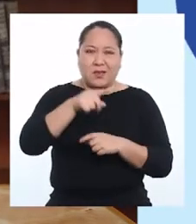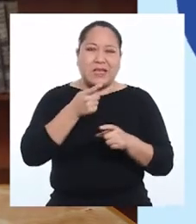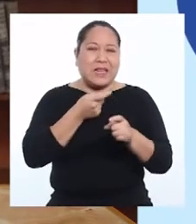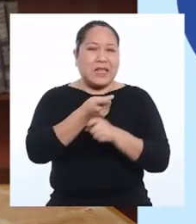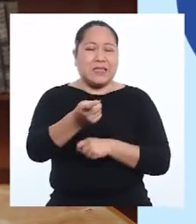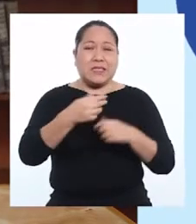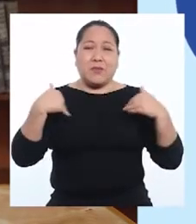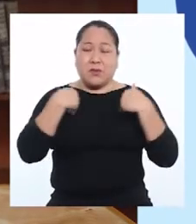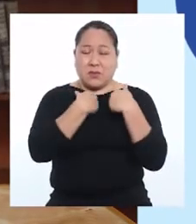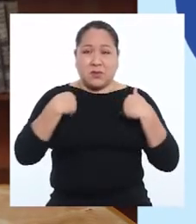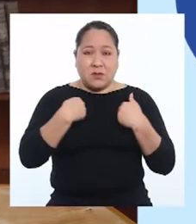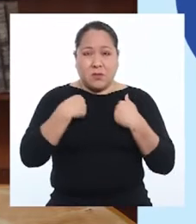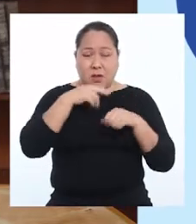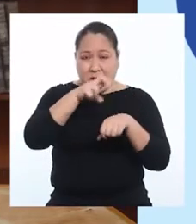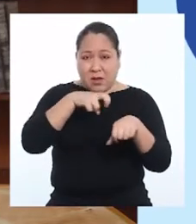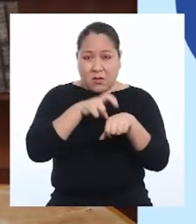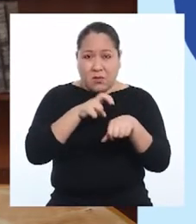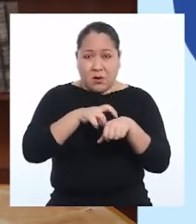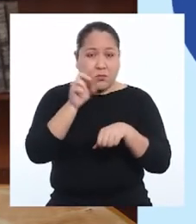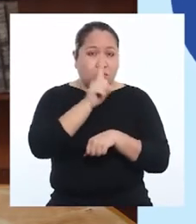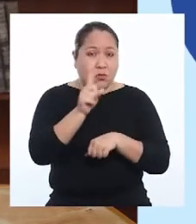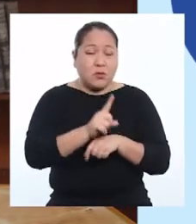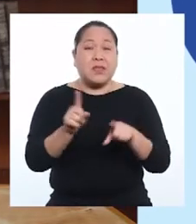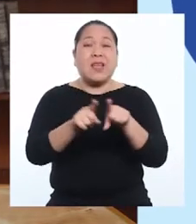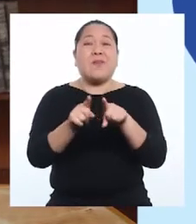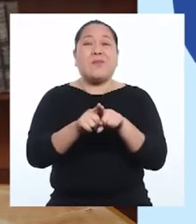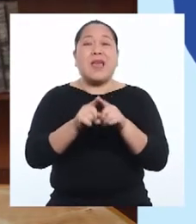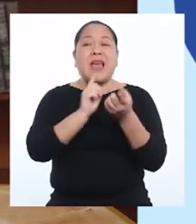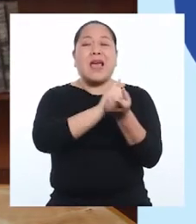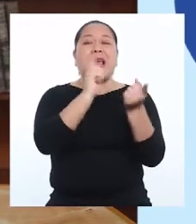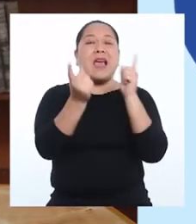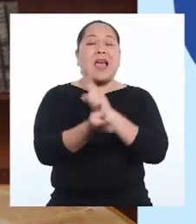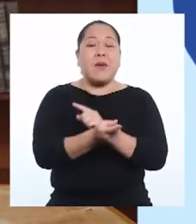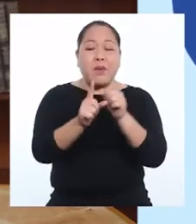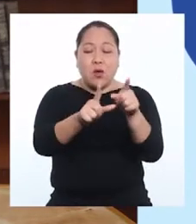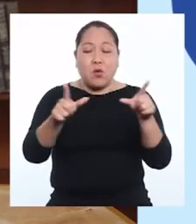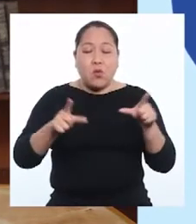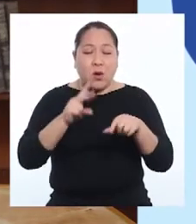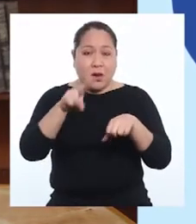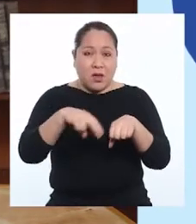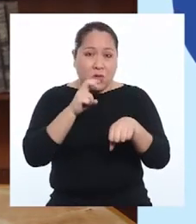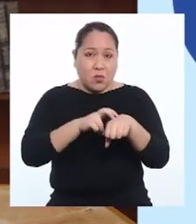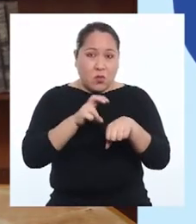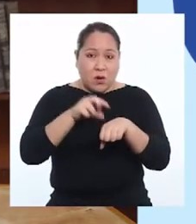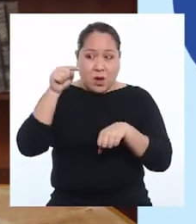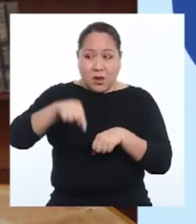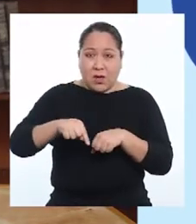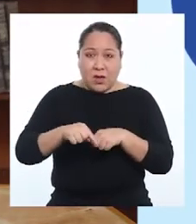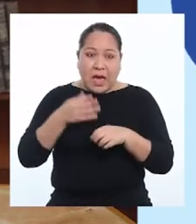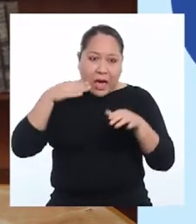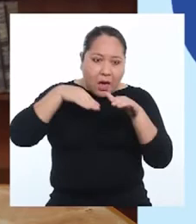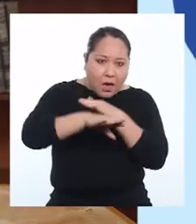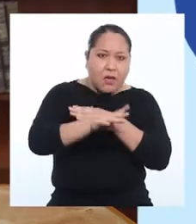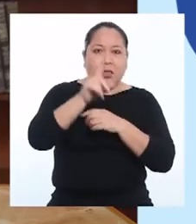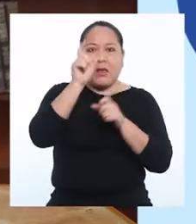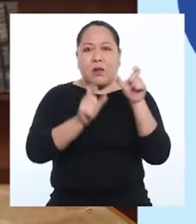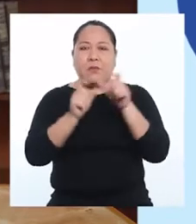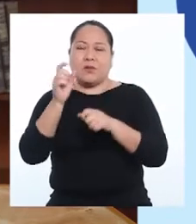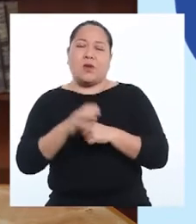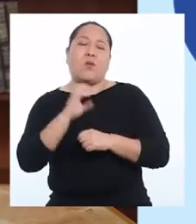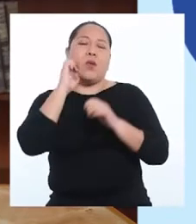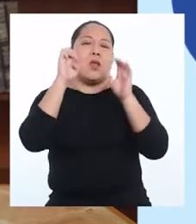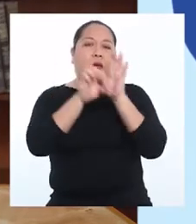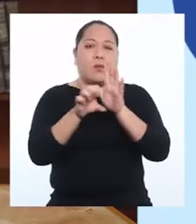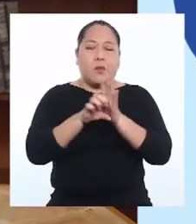afecta a la fauna silvestre, sino que altera el espacio natural donde incursiona el hombre. Por ejemplo,